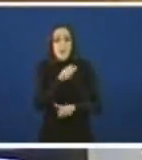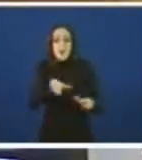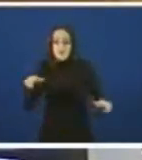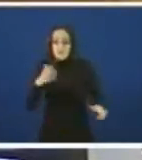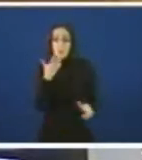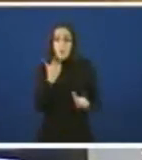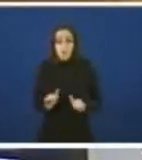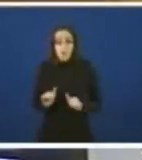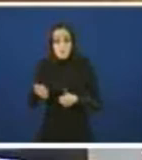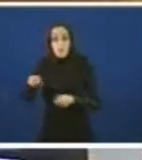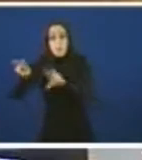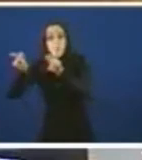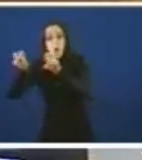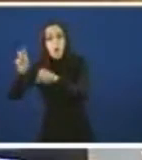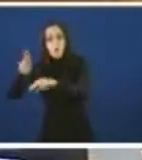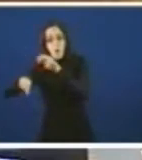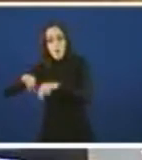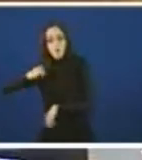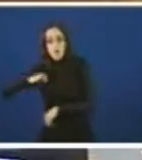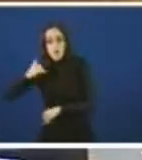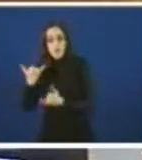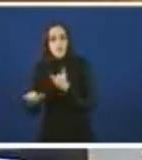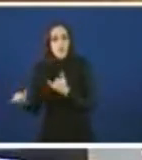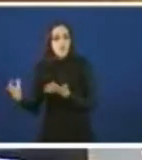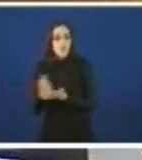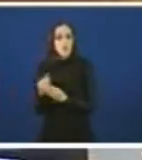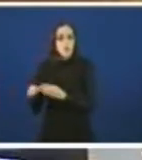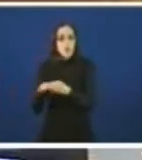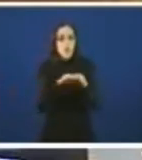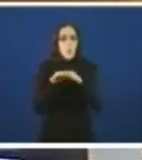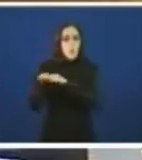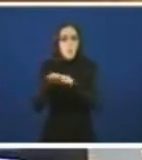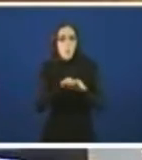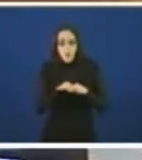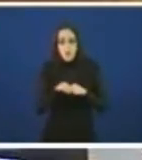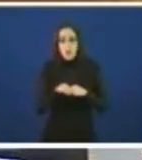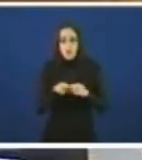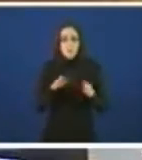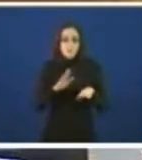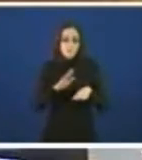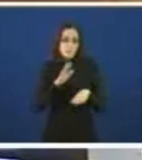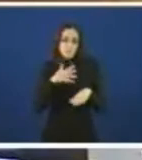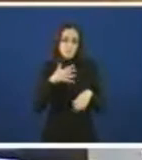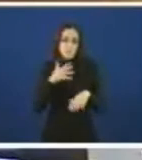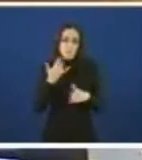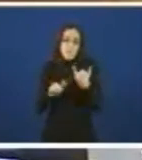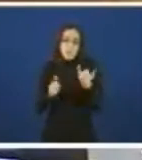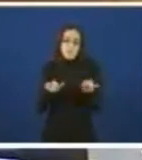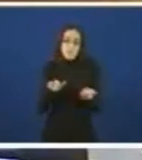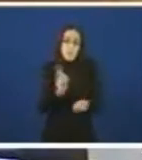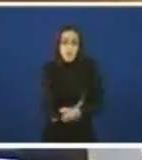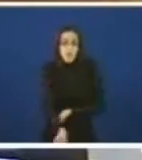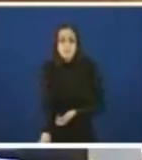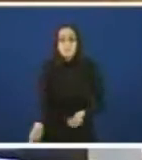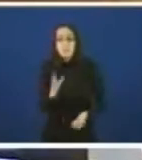entrar en funcionamento un novo hospital iban a ser tratados igual que o resto dos galegos polos sergas, está votada ao lixo. Que